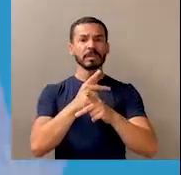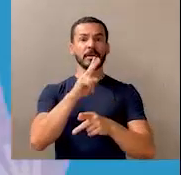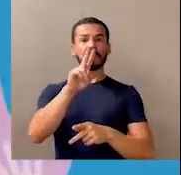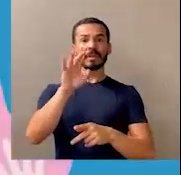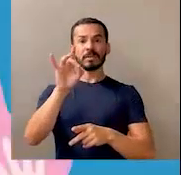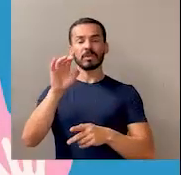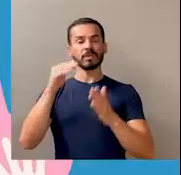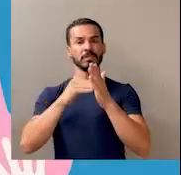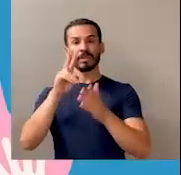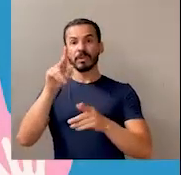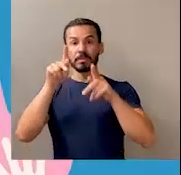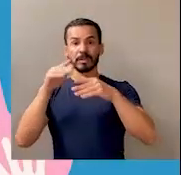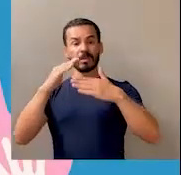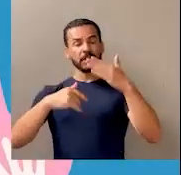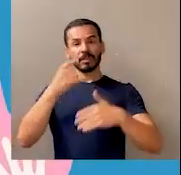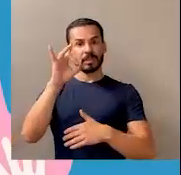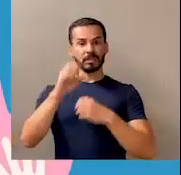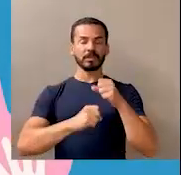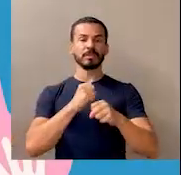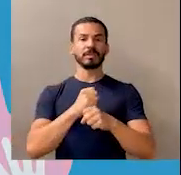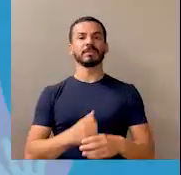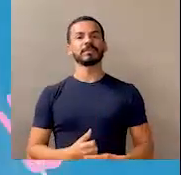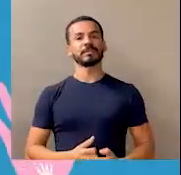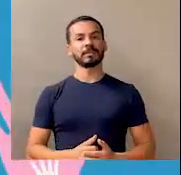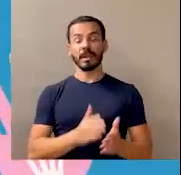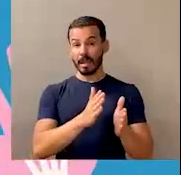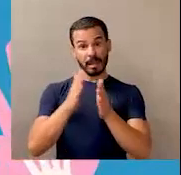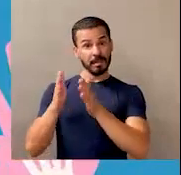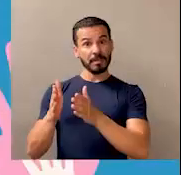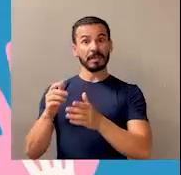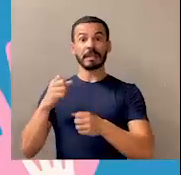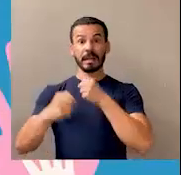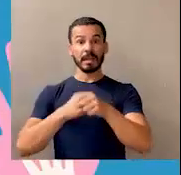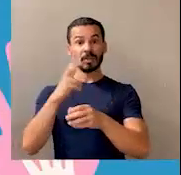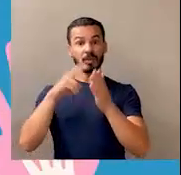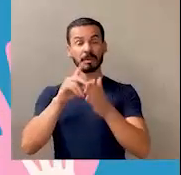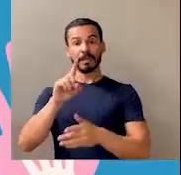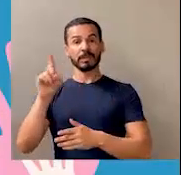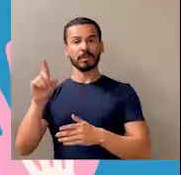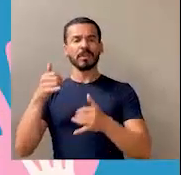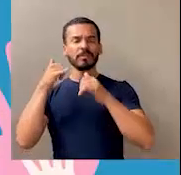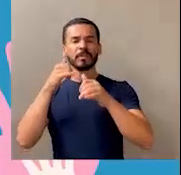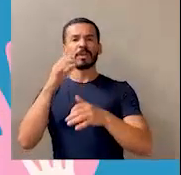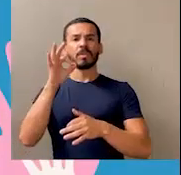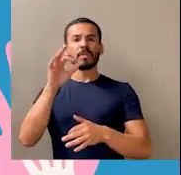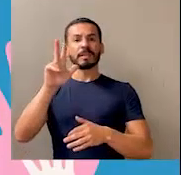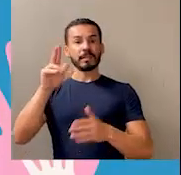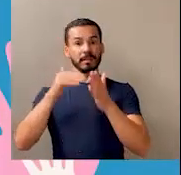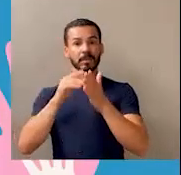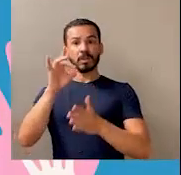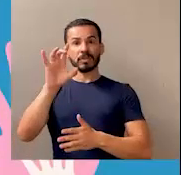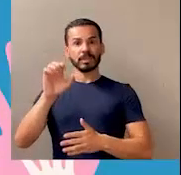28.002 personas menores de edad. Por otra parte, para el año 2021, se reportaron 93